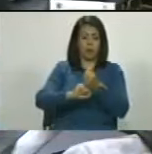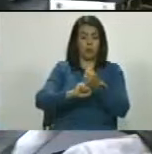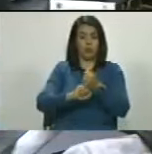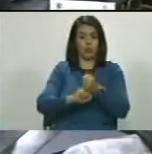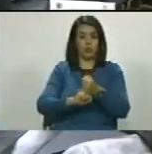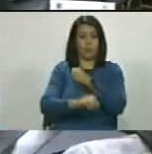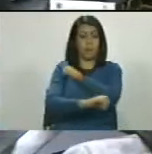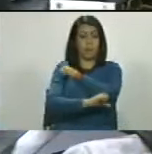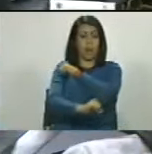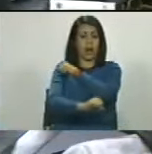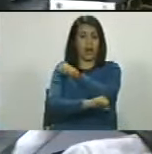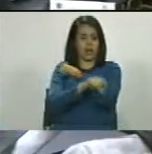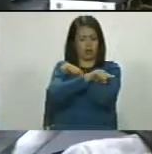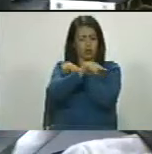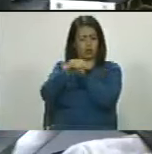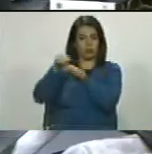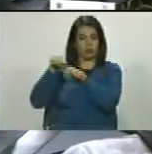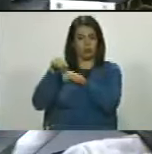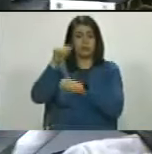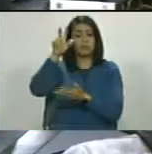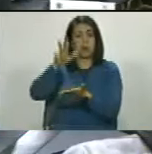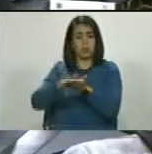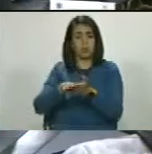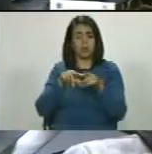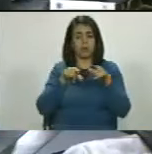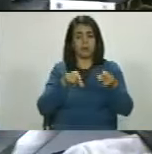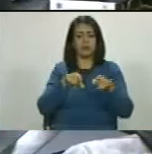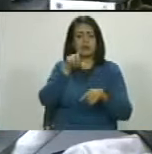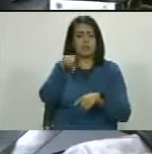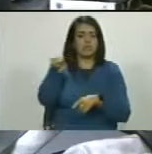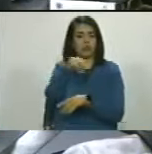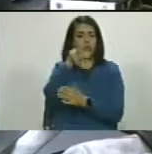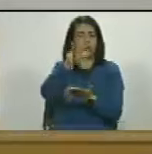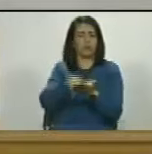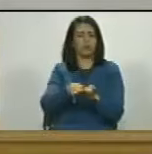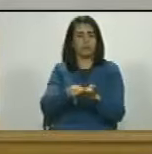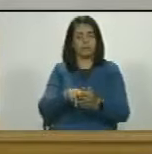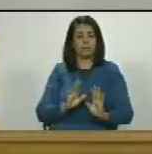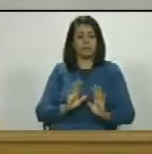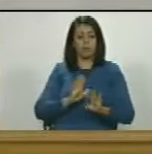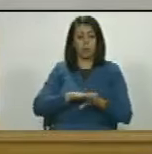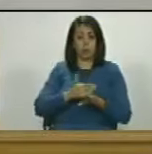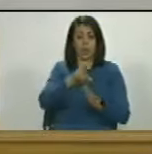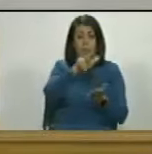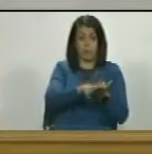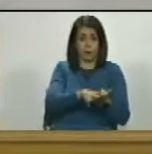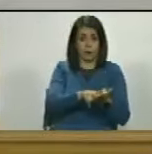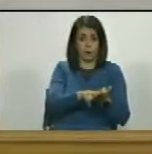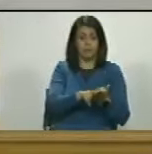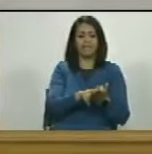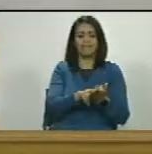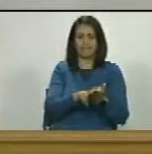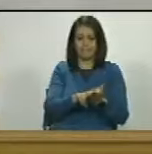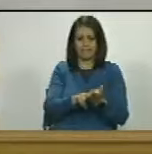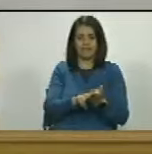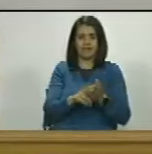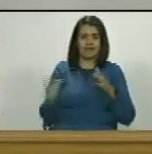esos delincuentes aprobaron o no aprobaron porque si aprobaron son cómplices